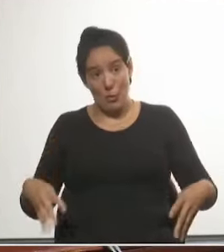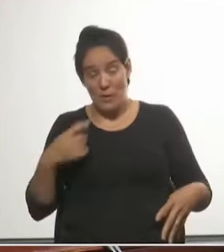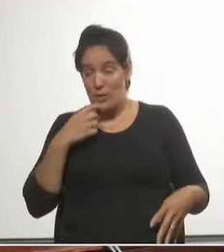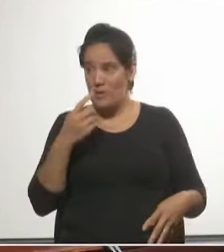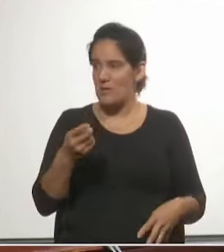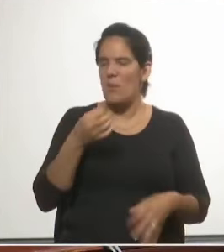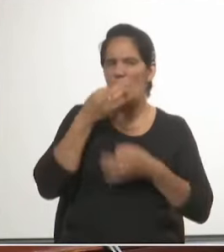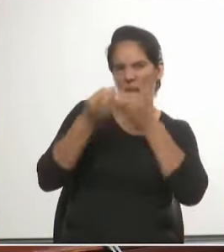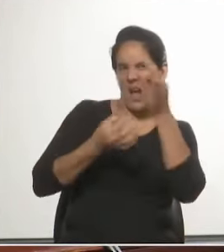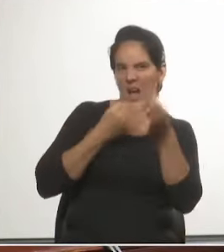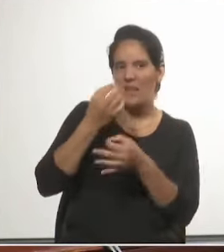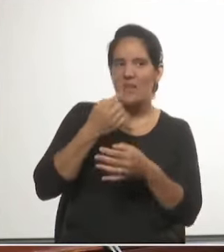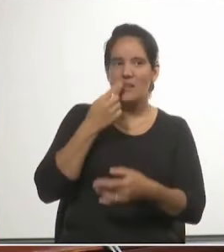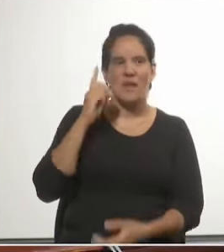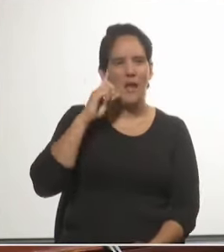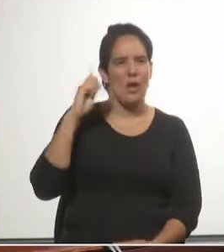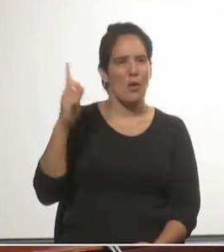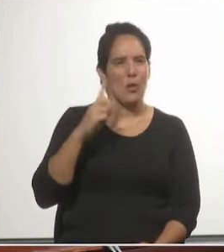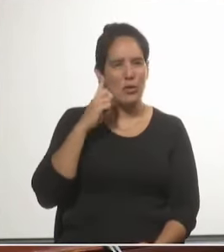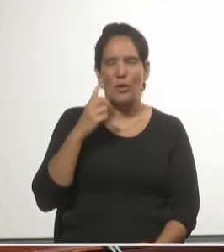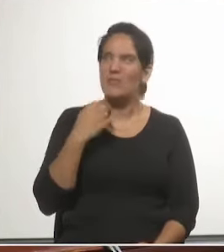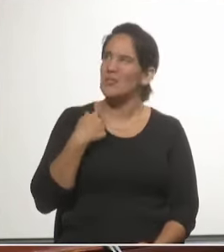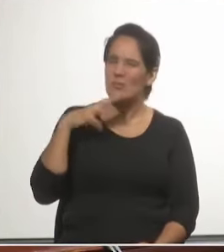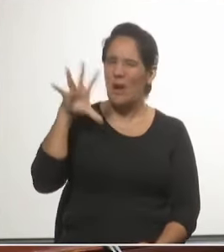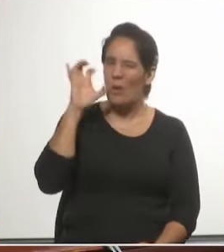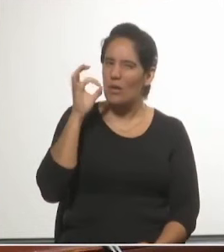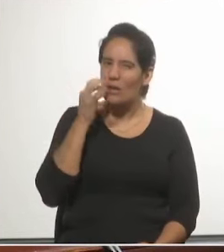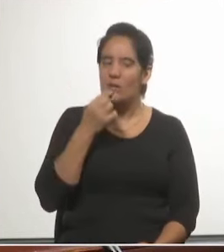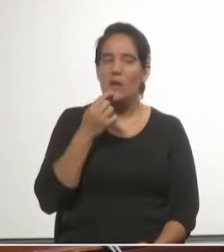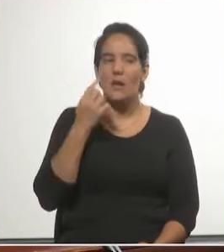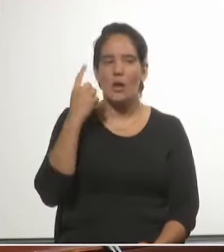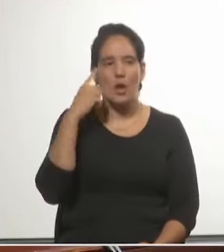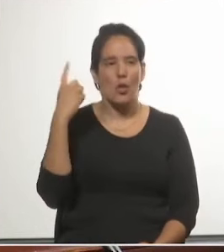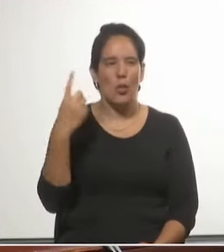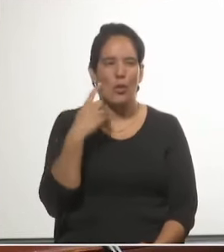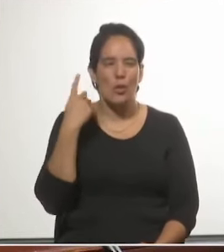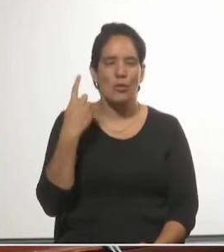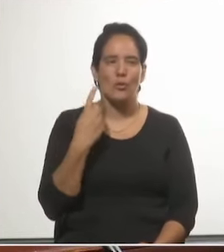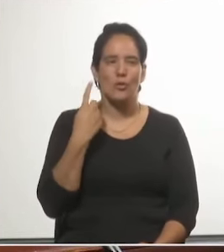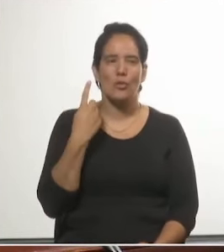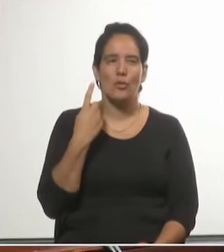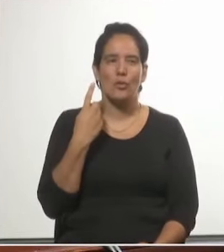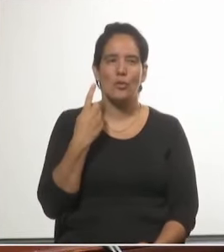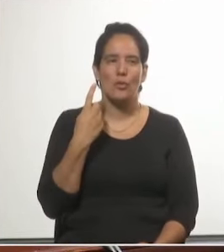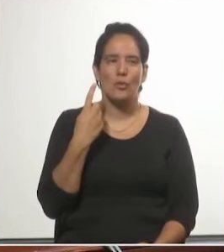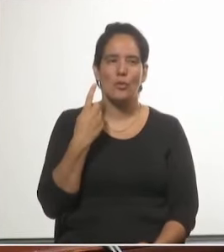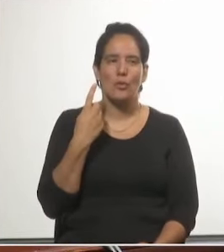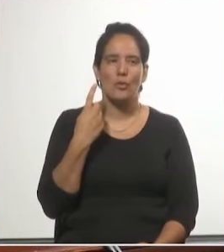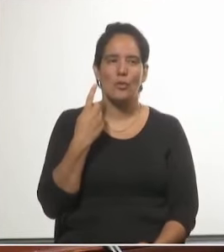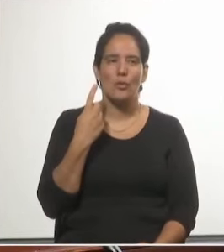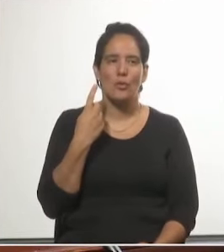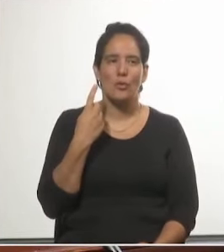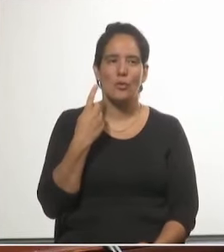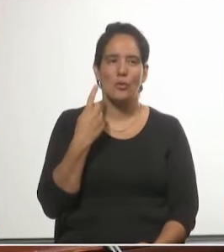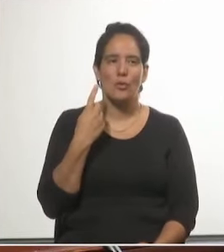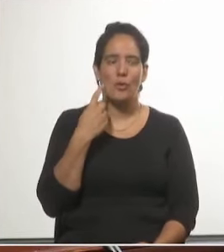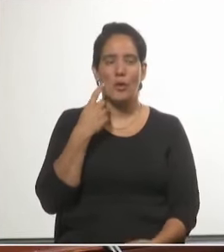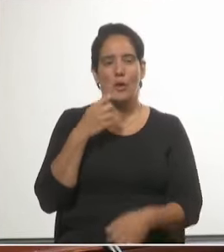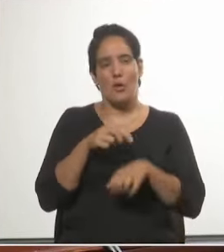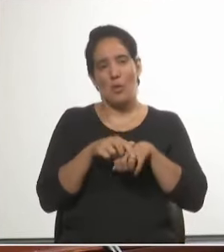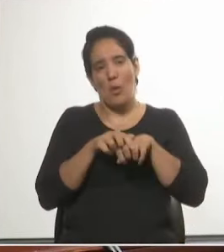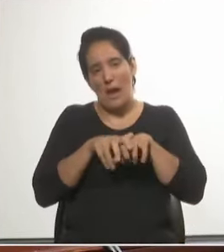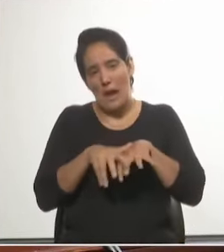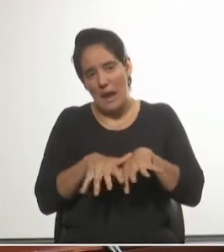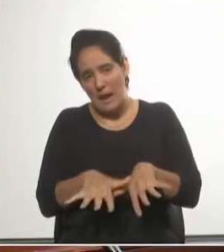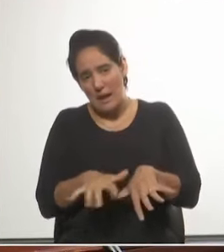judíos son, si yo no lo recuerdo mal, como la raíz, y los cristianos somos como el follaje